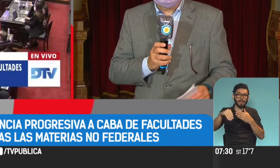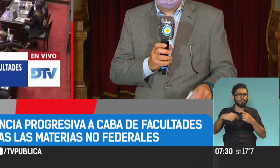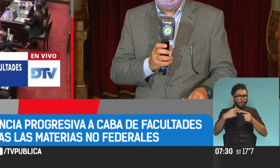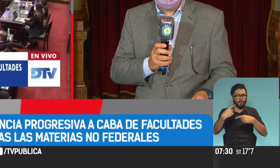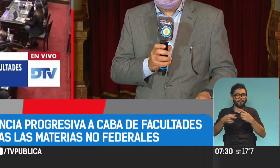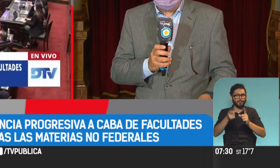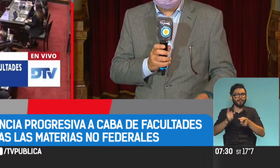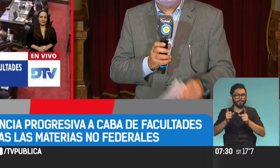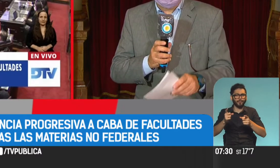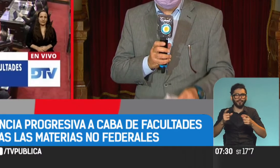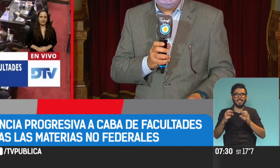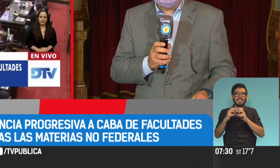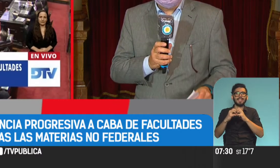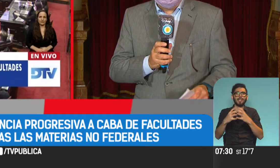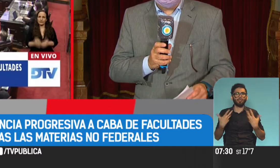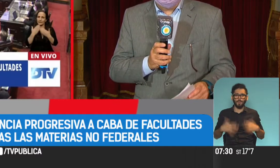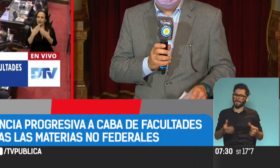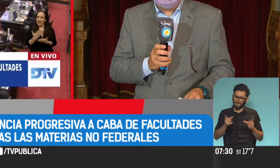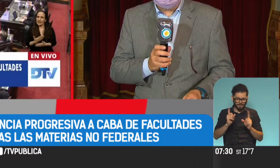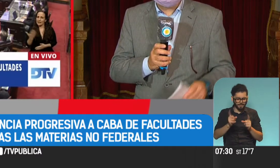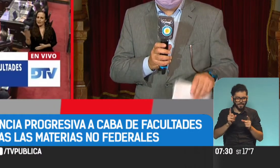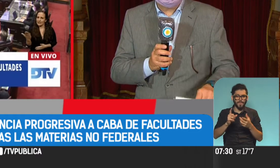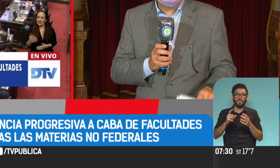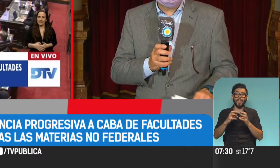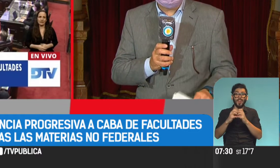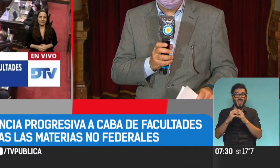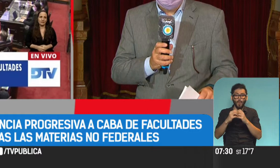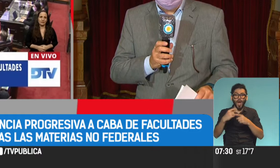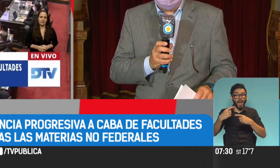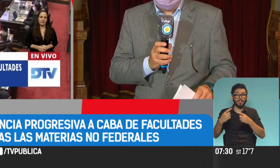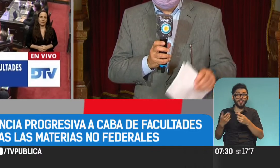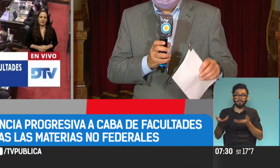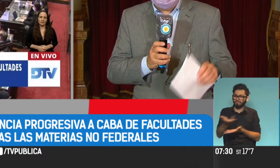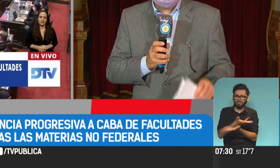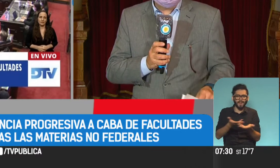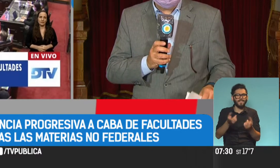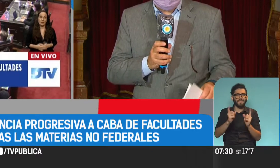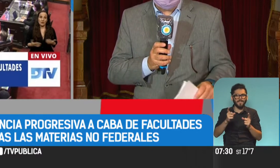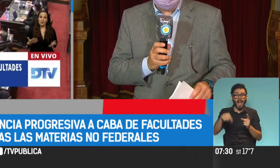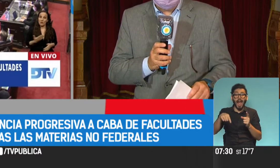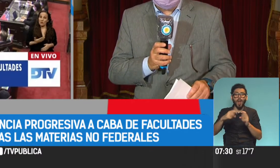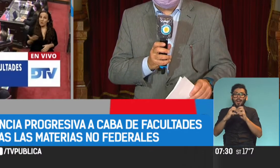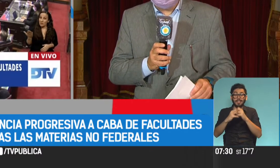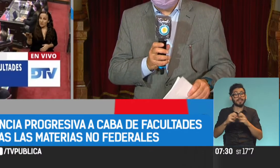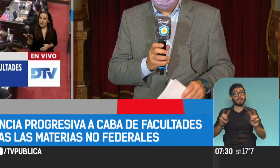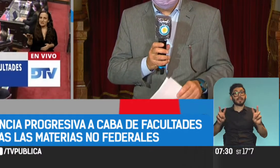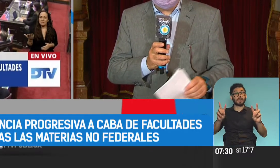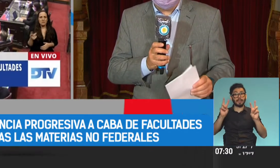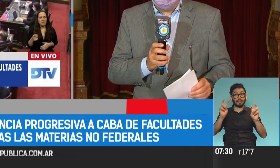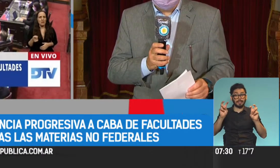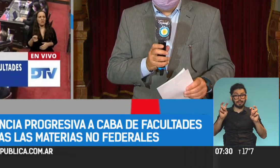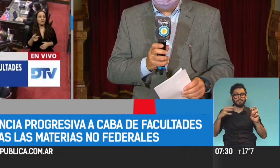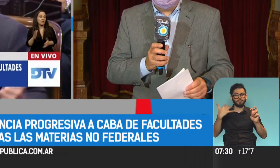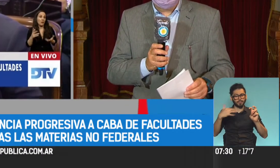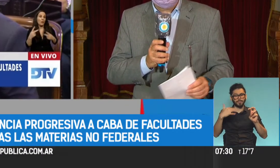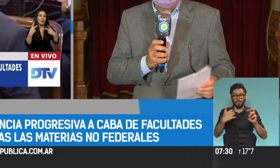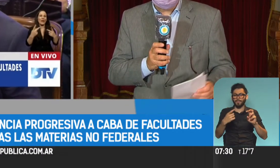con estas sesiones ordinarias, continúan los debates y se está discutiendo el tema que generó la